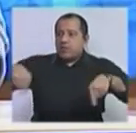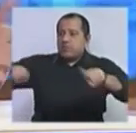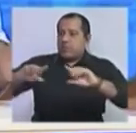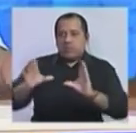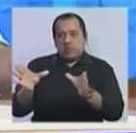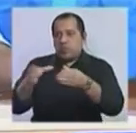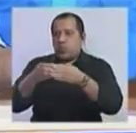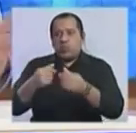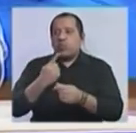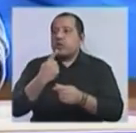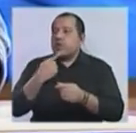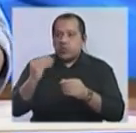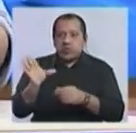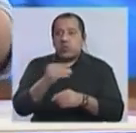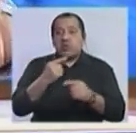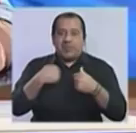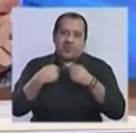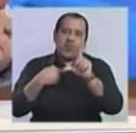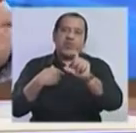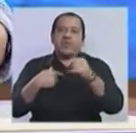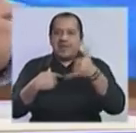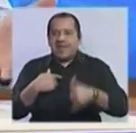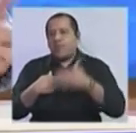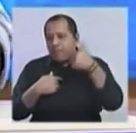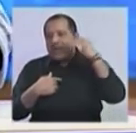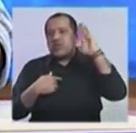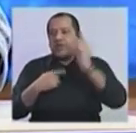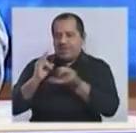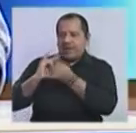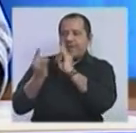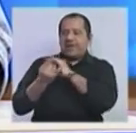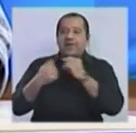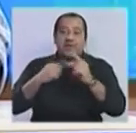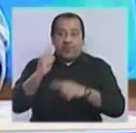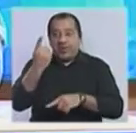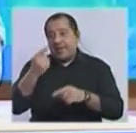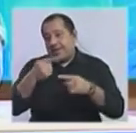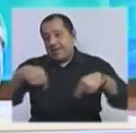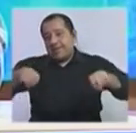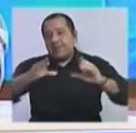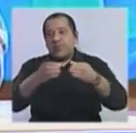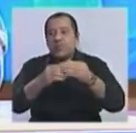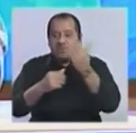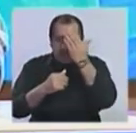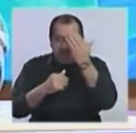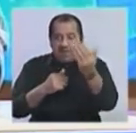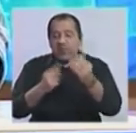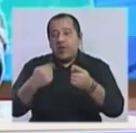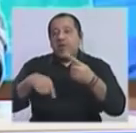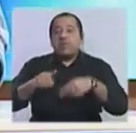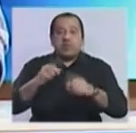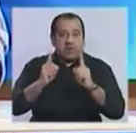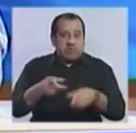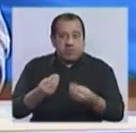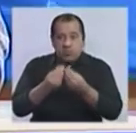Obviamente, al tener mayoría parlamentaria, la prioridad era la bancada oficialista, pero también muchas